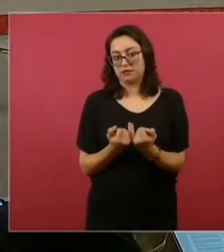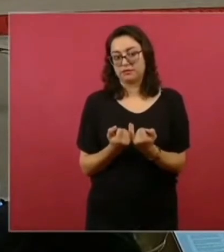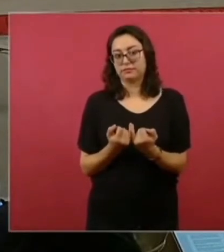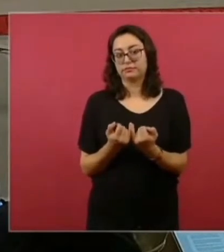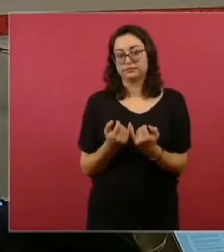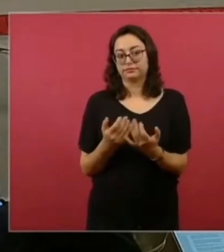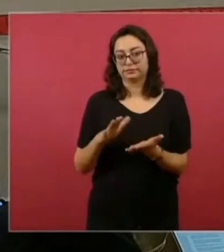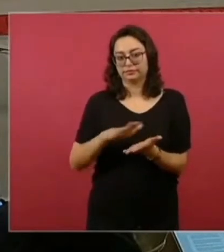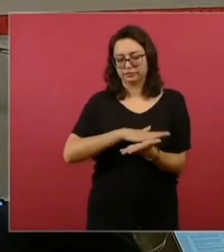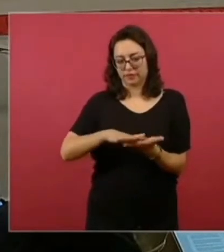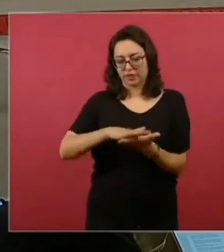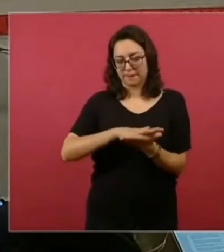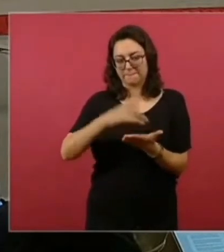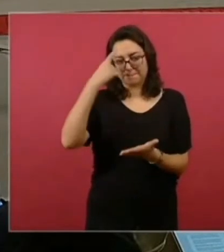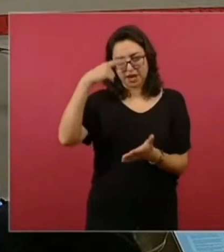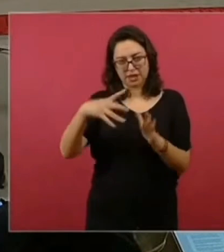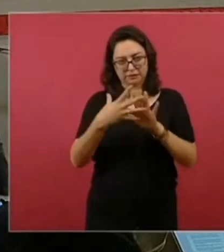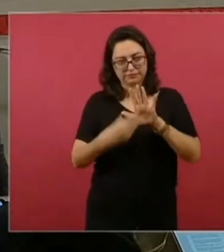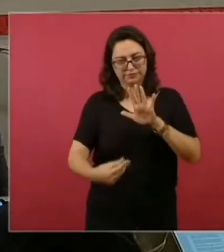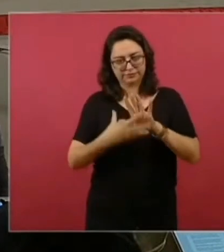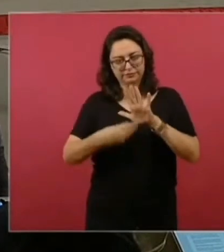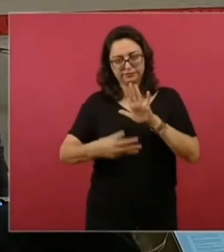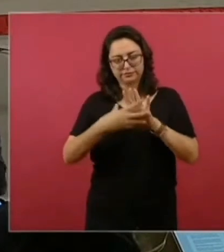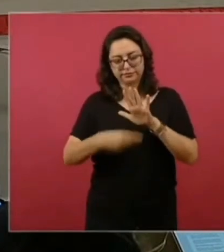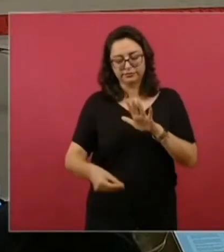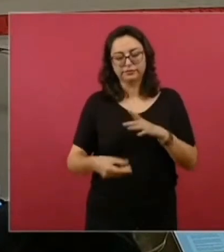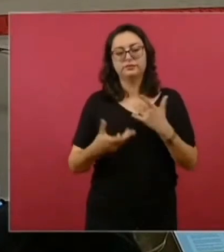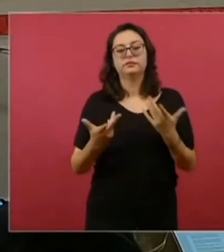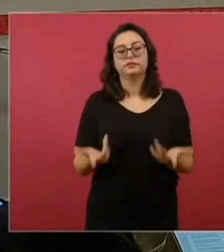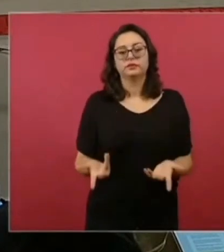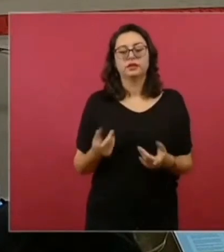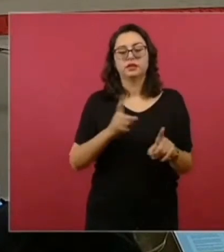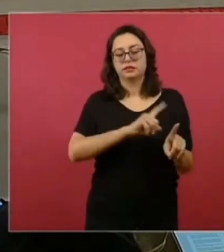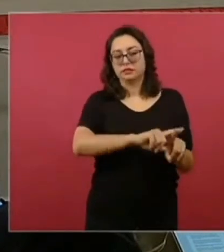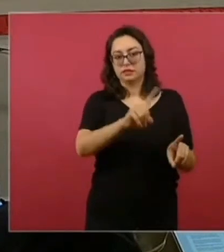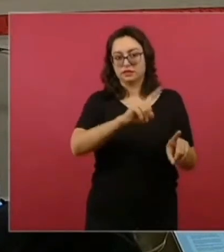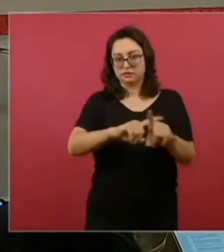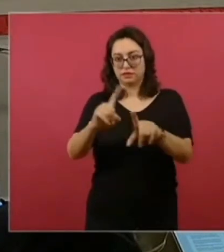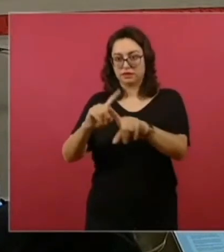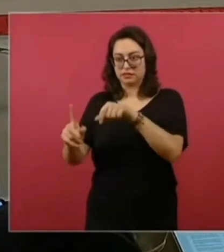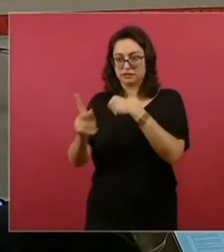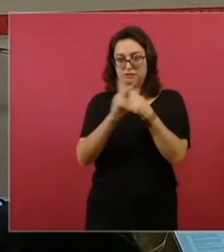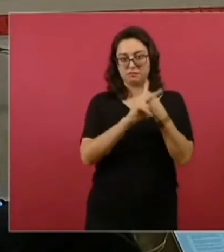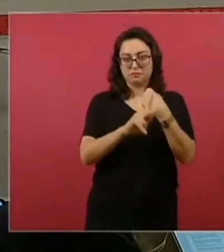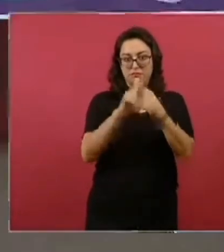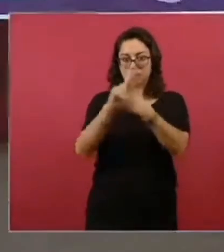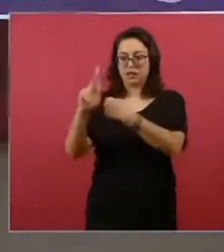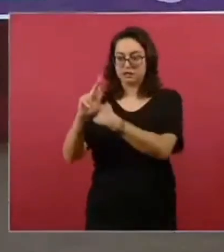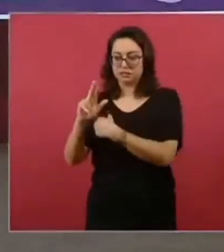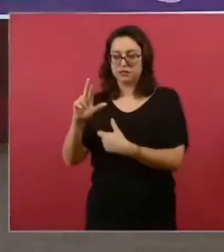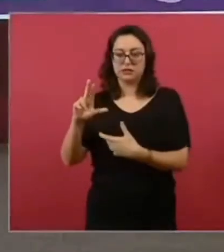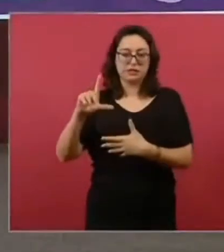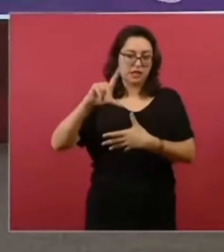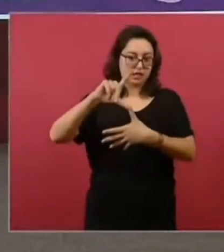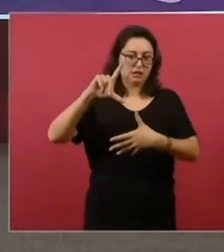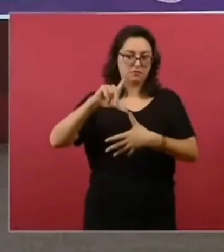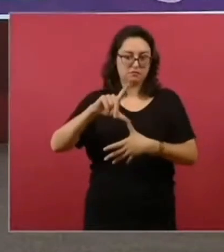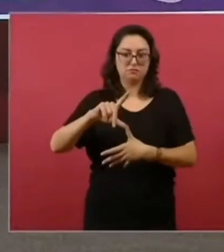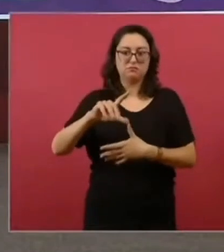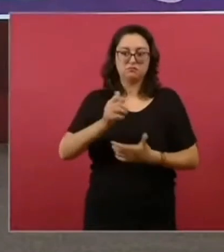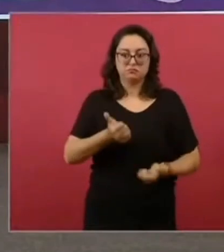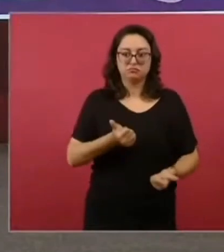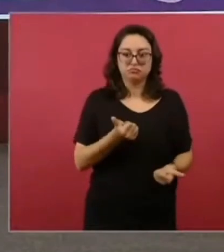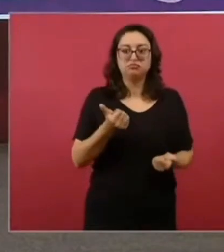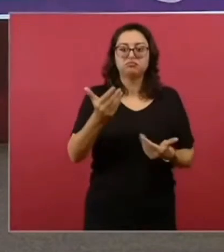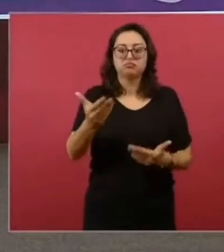se entregaron en Belice, San Vicente y las Granadinas, en Jamaica, en Santa Lucía y en República Dominicana, ya entregamos